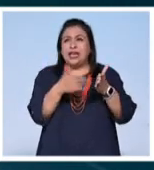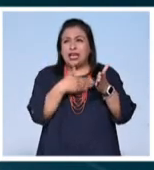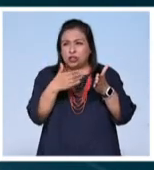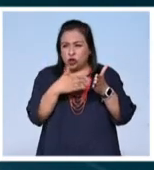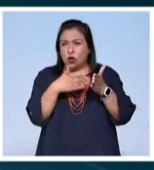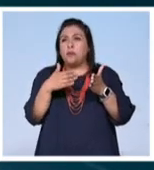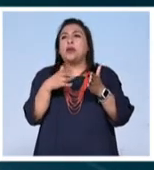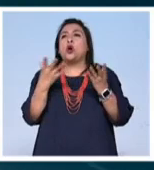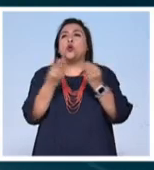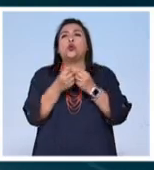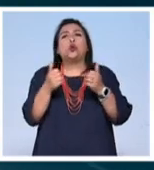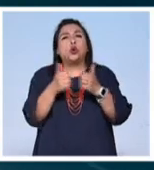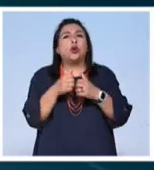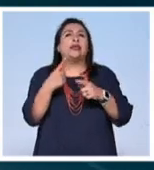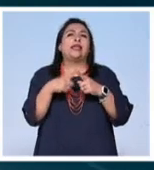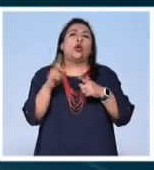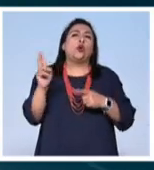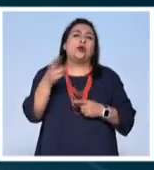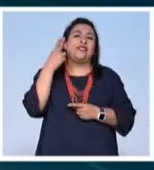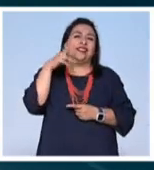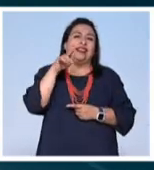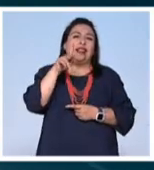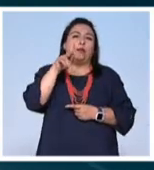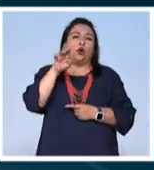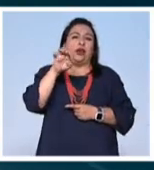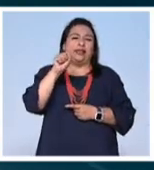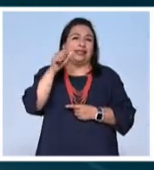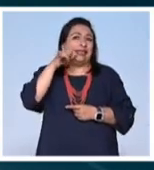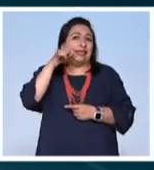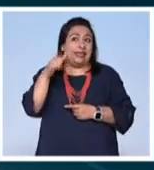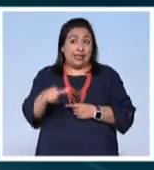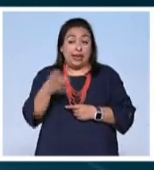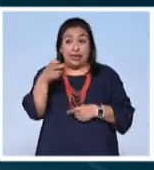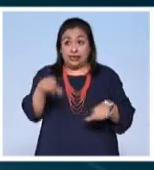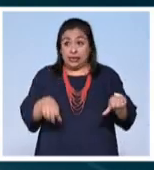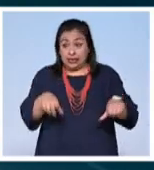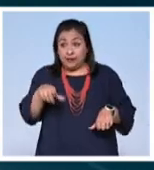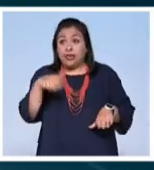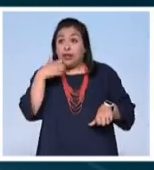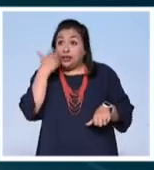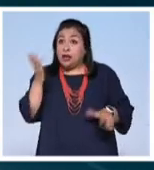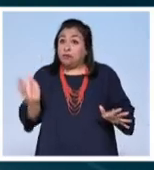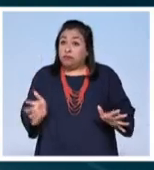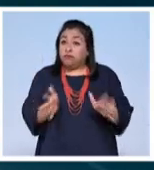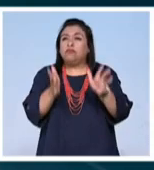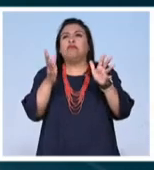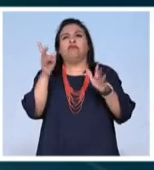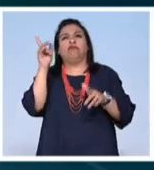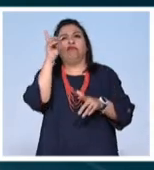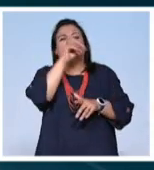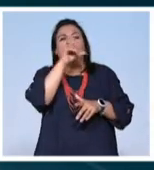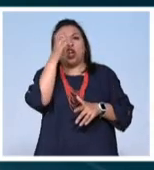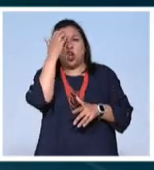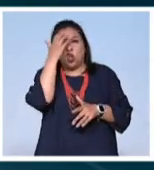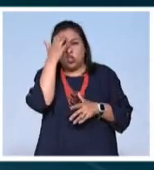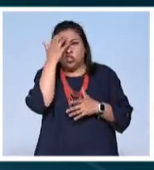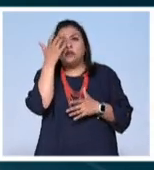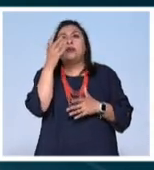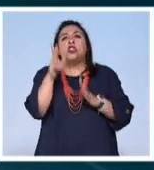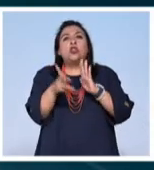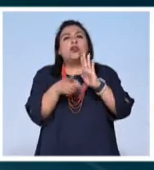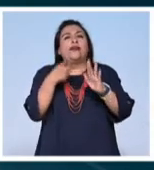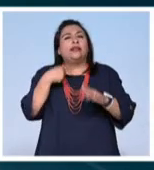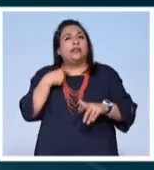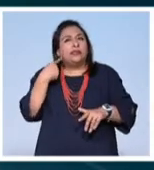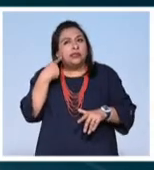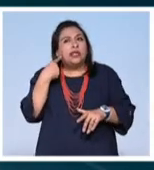realizada en colaboración con la Universidad de Nápoles en Italia. Actividades que buscan promover lo complejo del saber y retomar